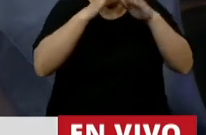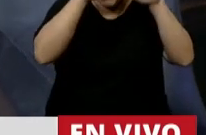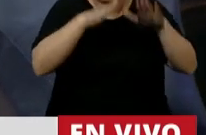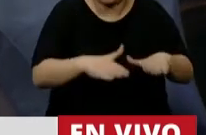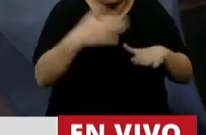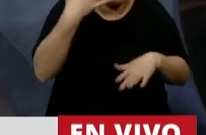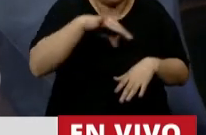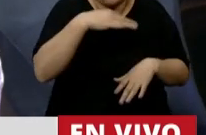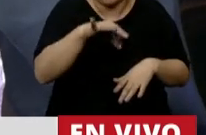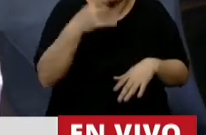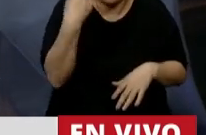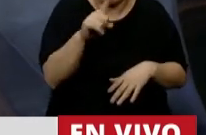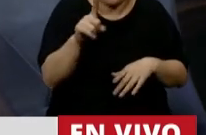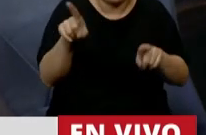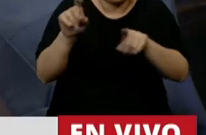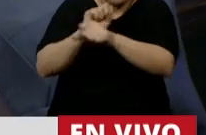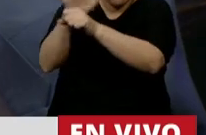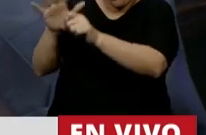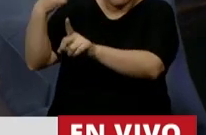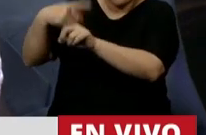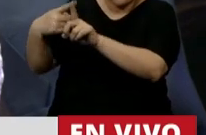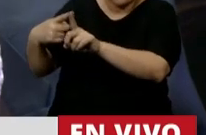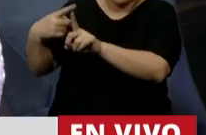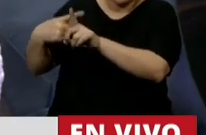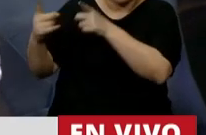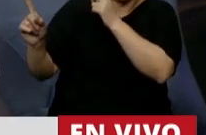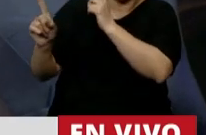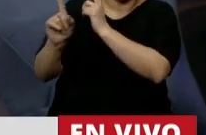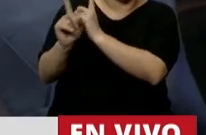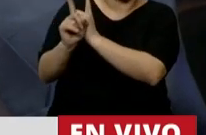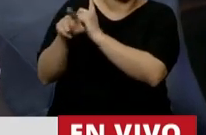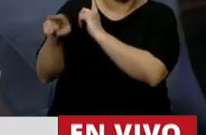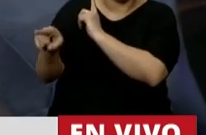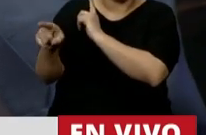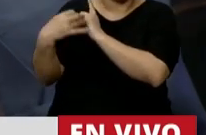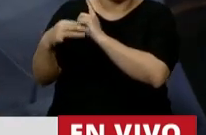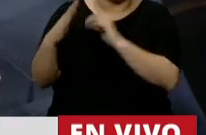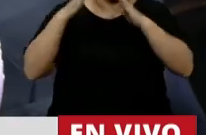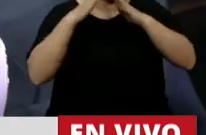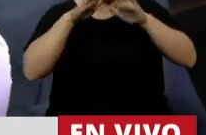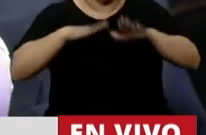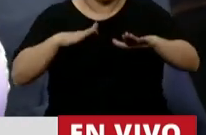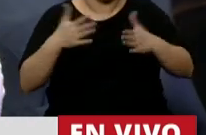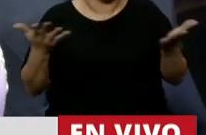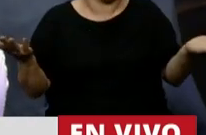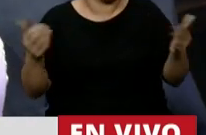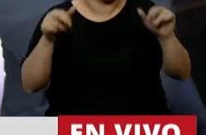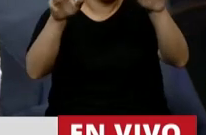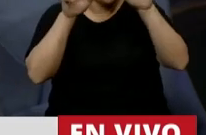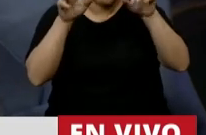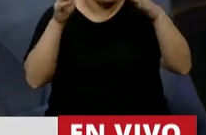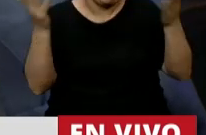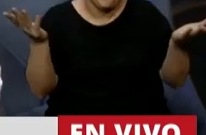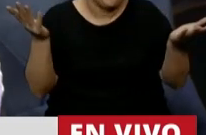son contacto estrecho, incluso en mi provincia cuando son contactos de contacto estrecho. Ojalá volvamos al tema que